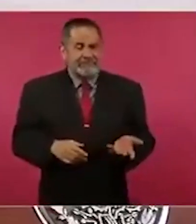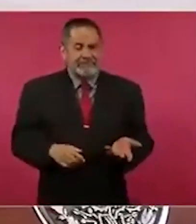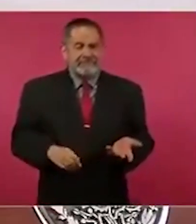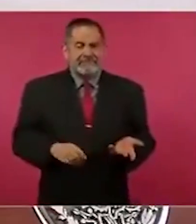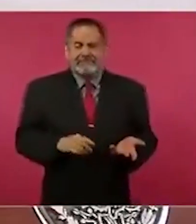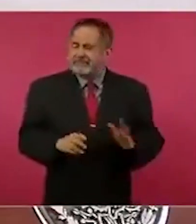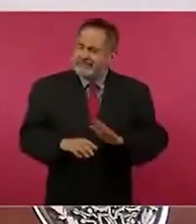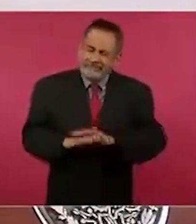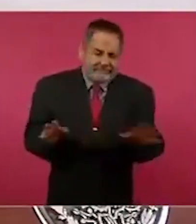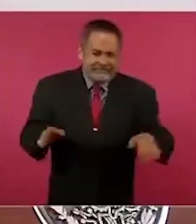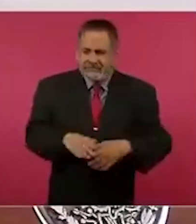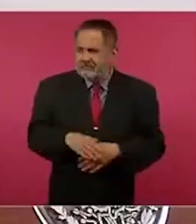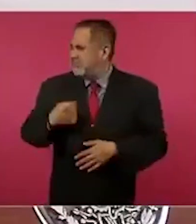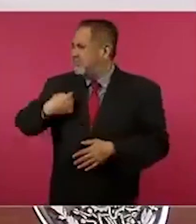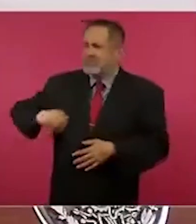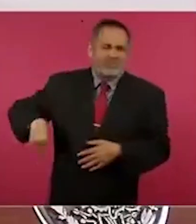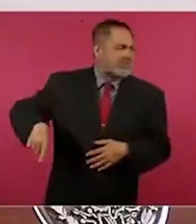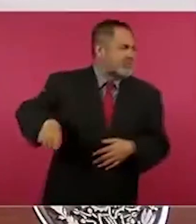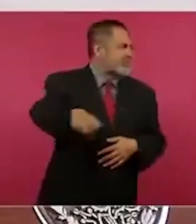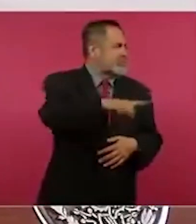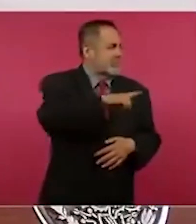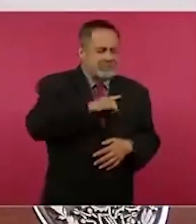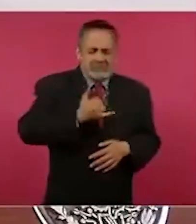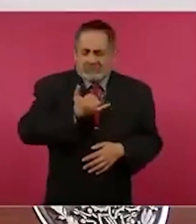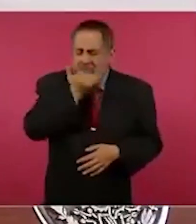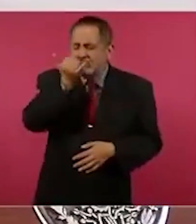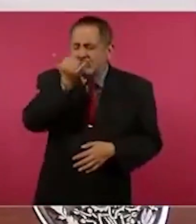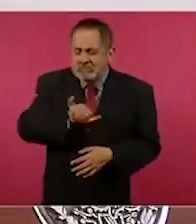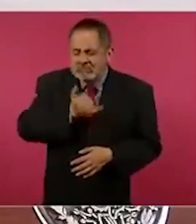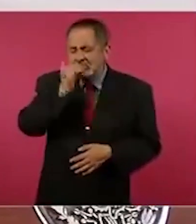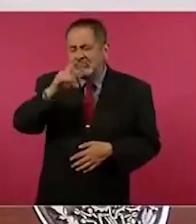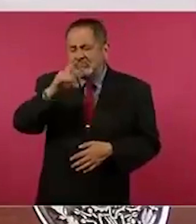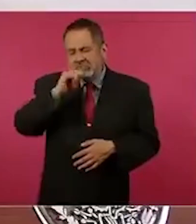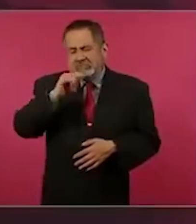todos cometemos errores, todos